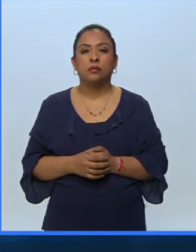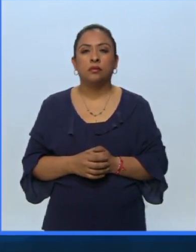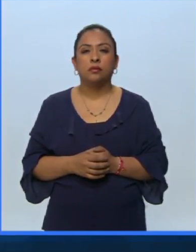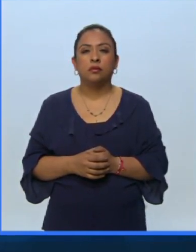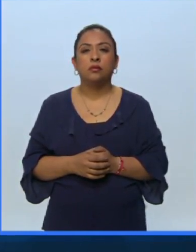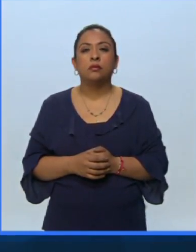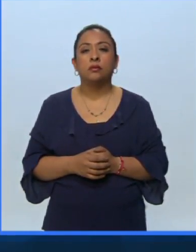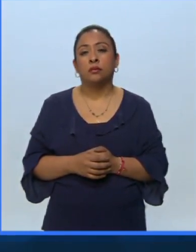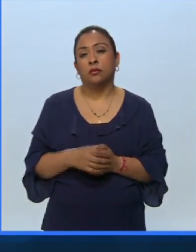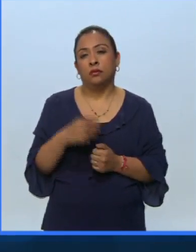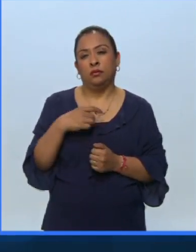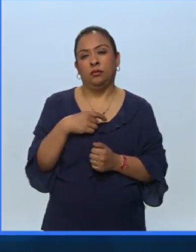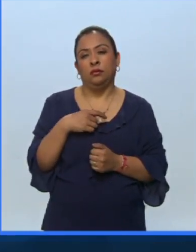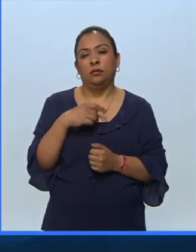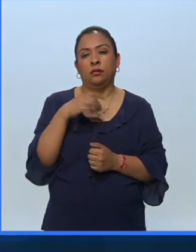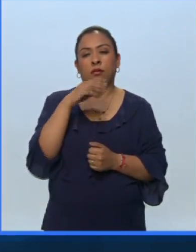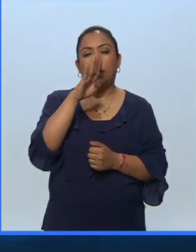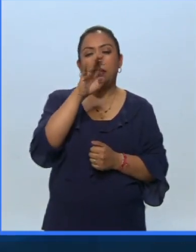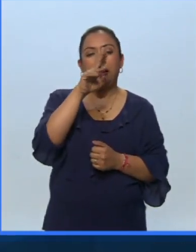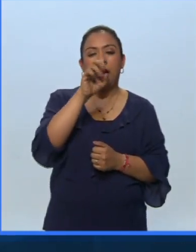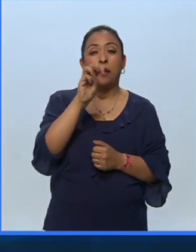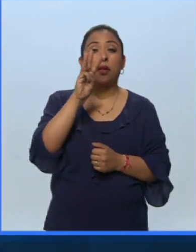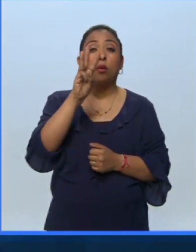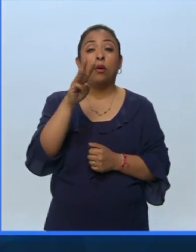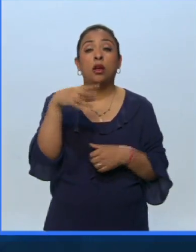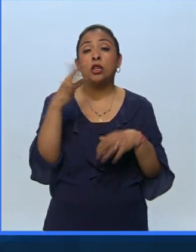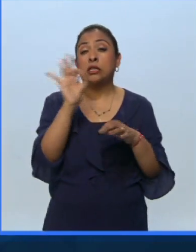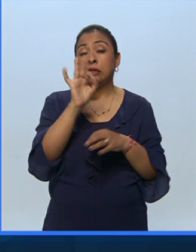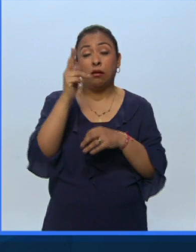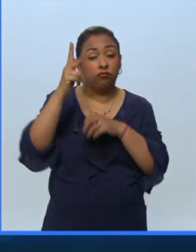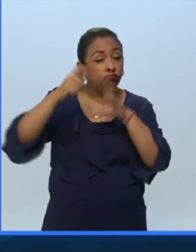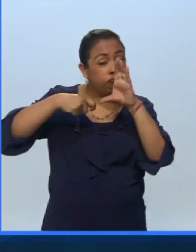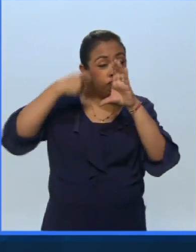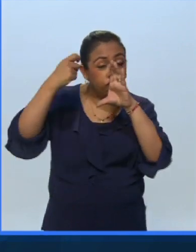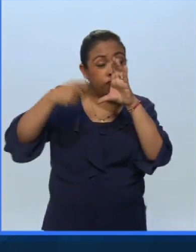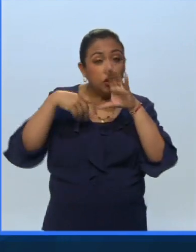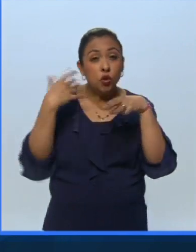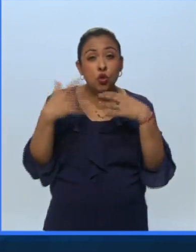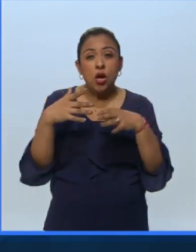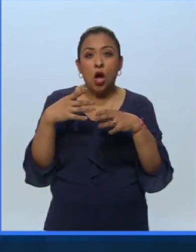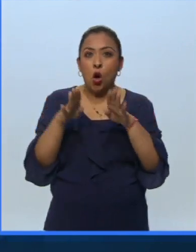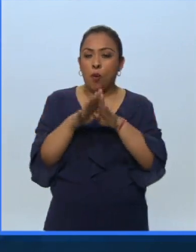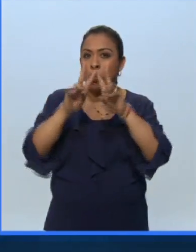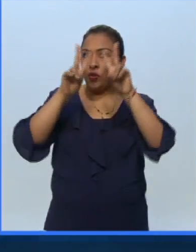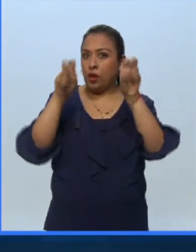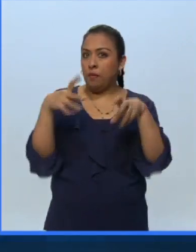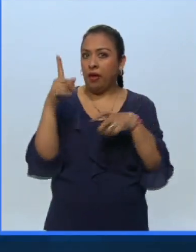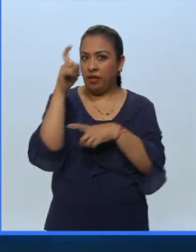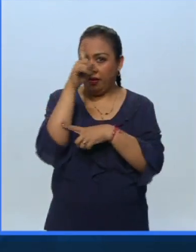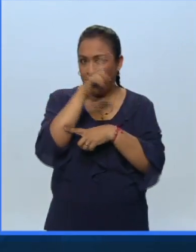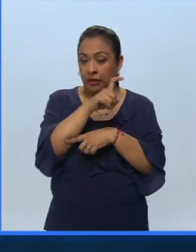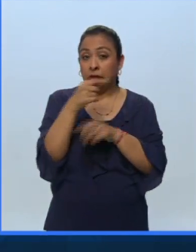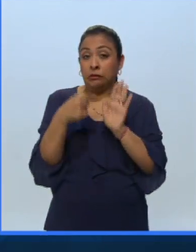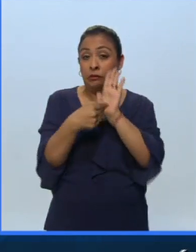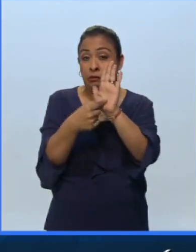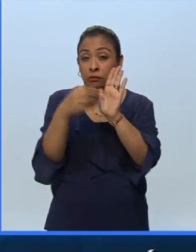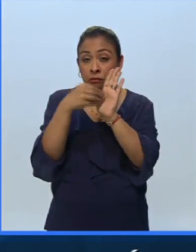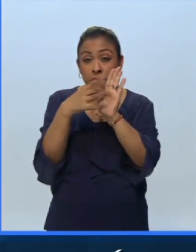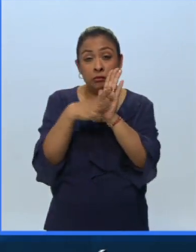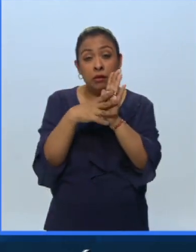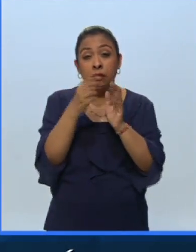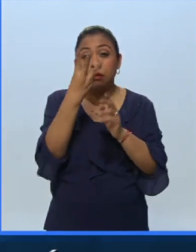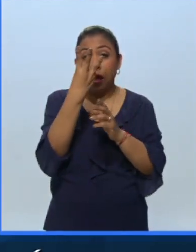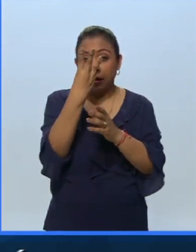El Venerable W es quizá la película más polémica realizada por el destacado cineasta Barber Schwerer con este documental cierra su